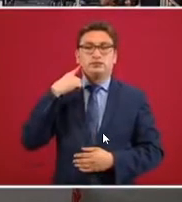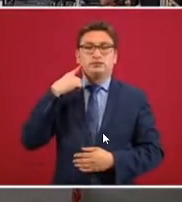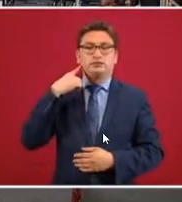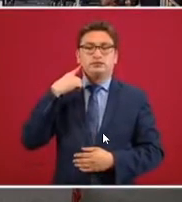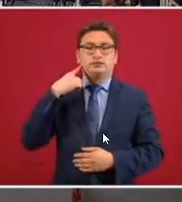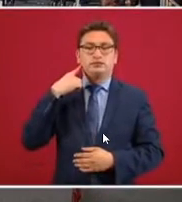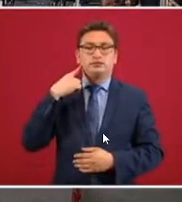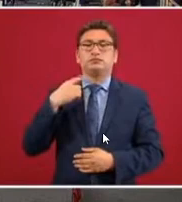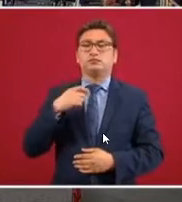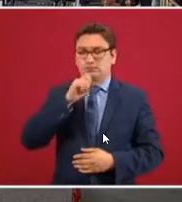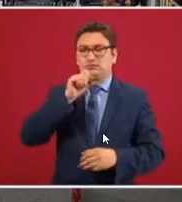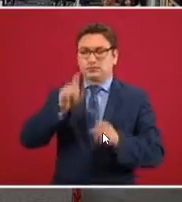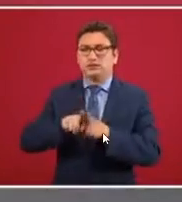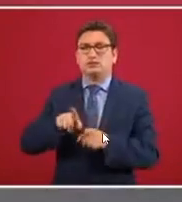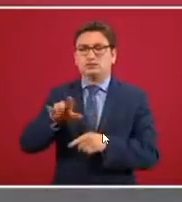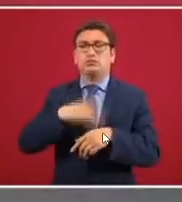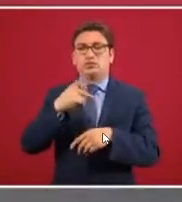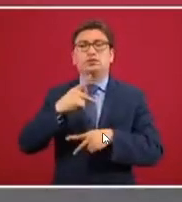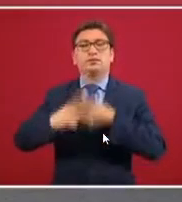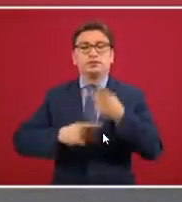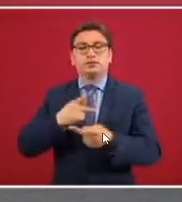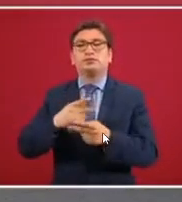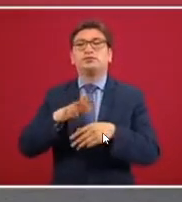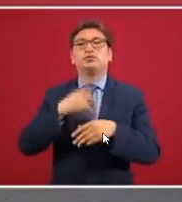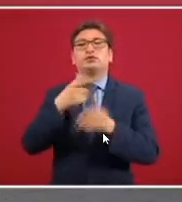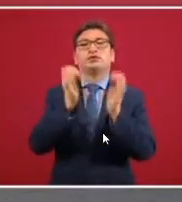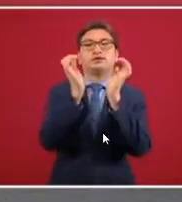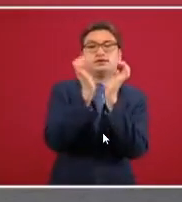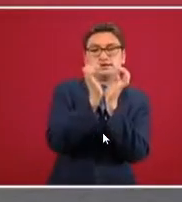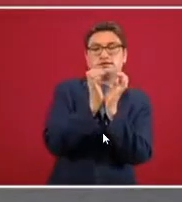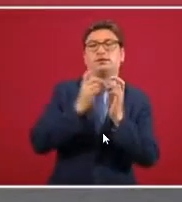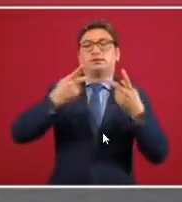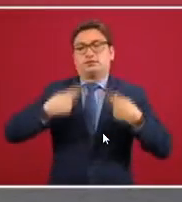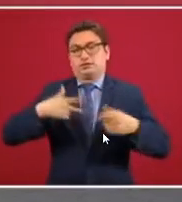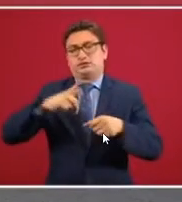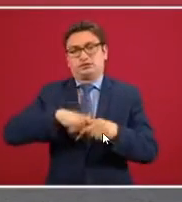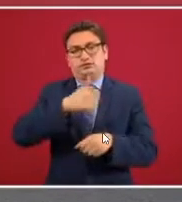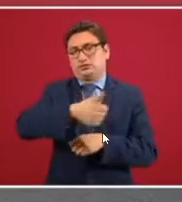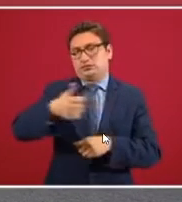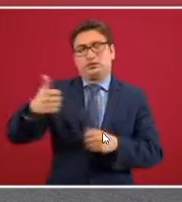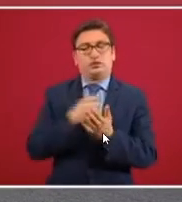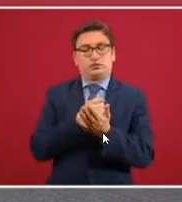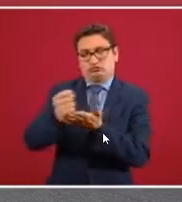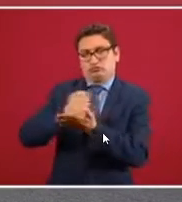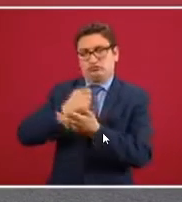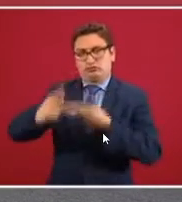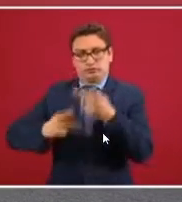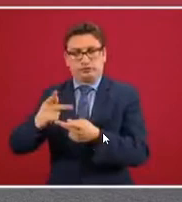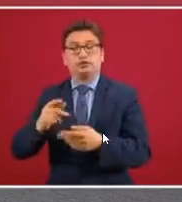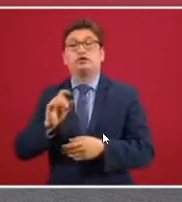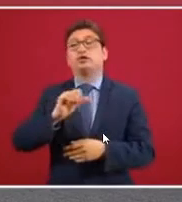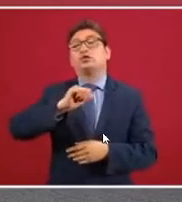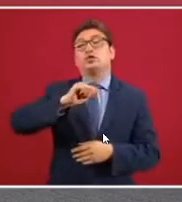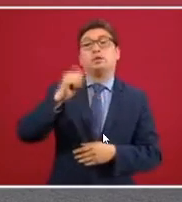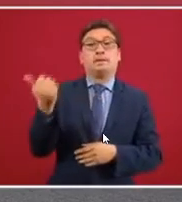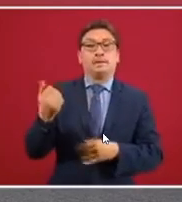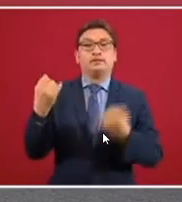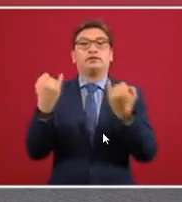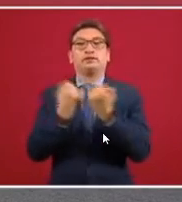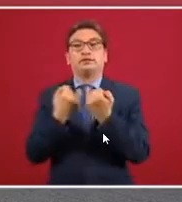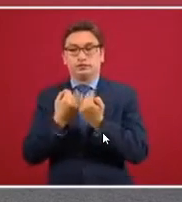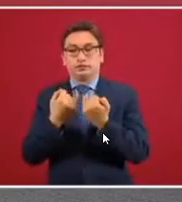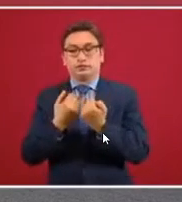También, porque esos son créditos, por ejemplo, en el caso del Issste son personales y luego son créditos del